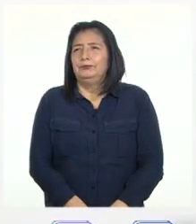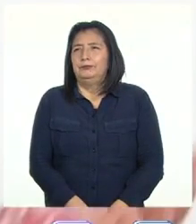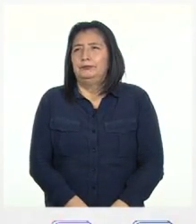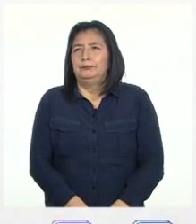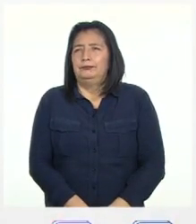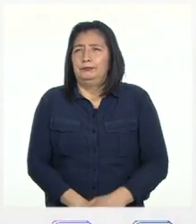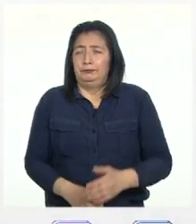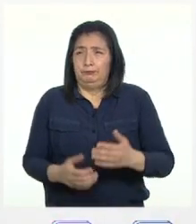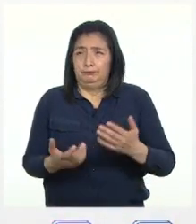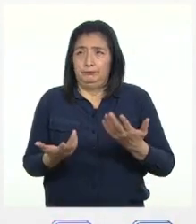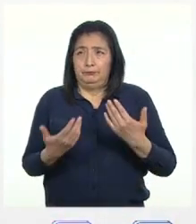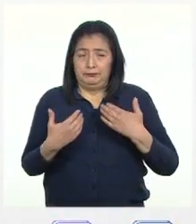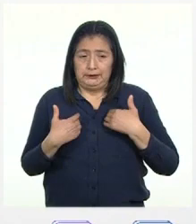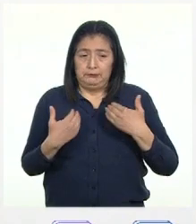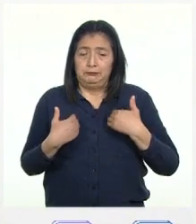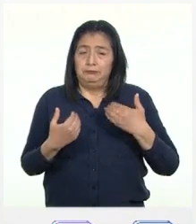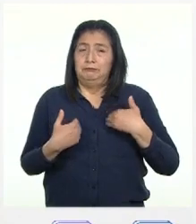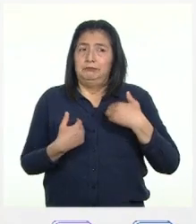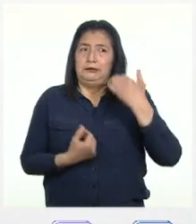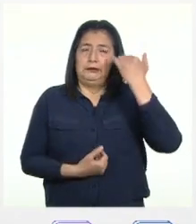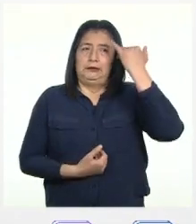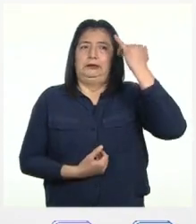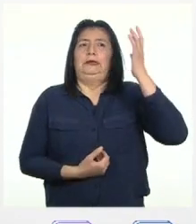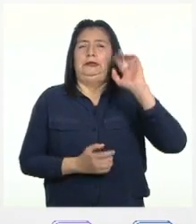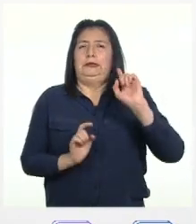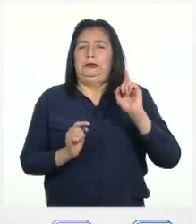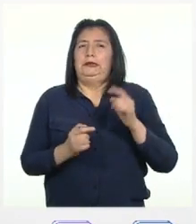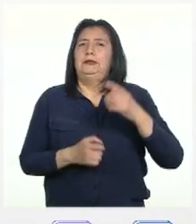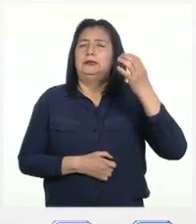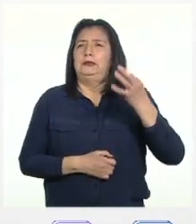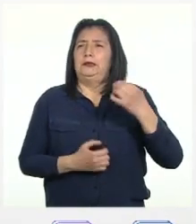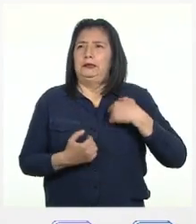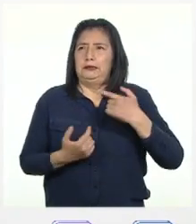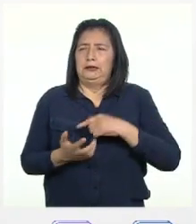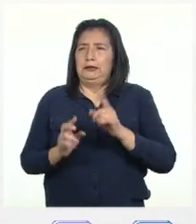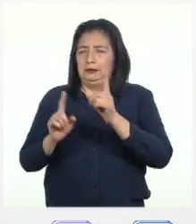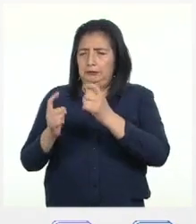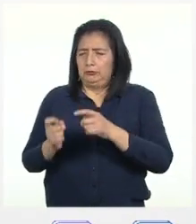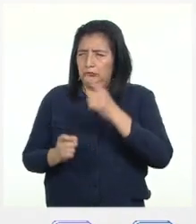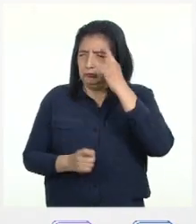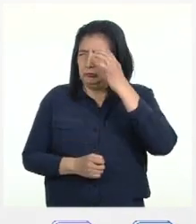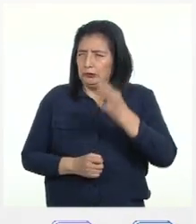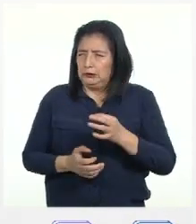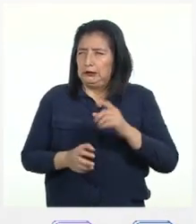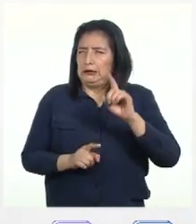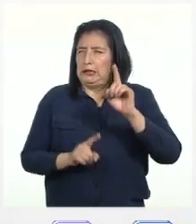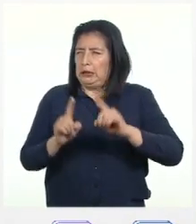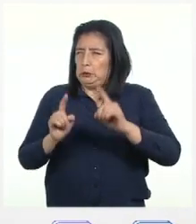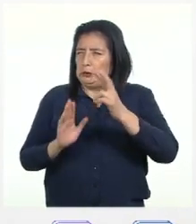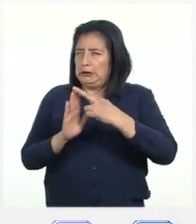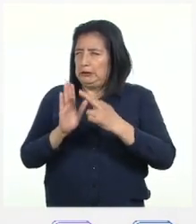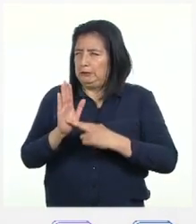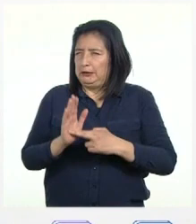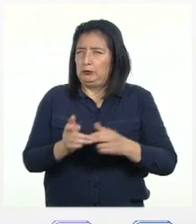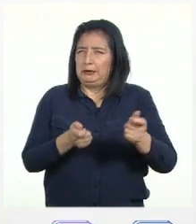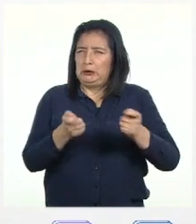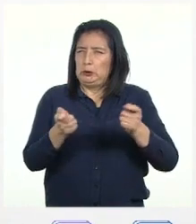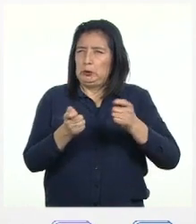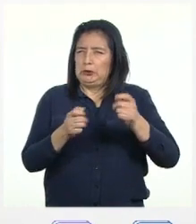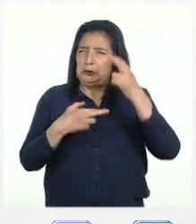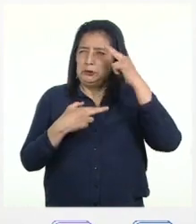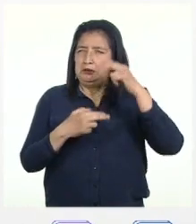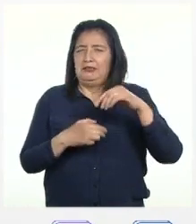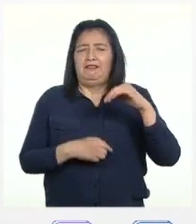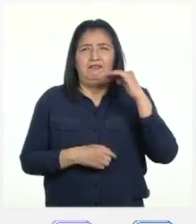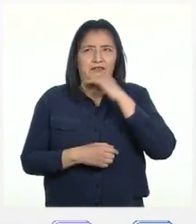Para poder brindar mi postura a la pregunta ¿Creen que debería existir algún reglamento para controlar las noticias